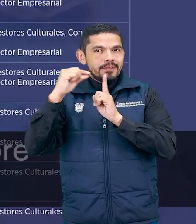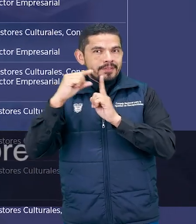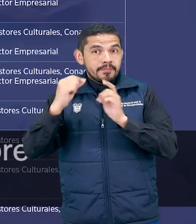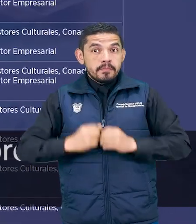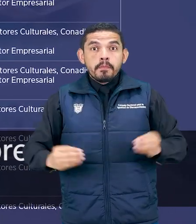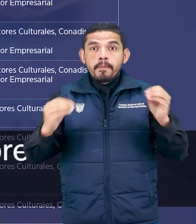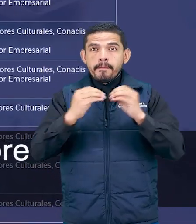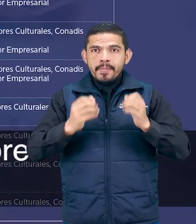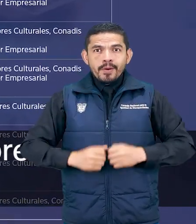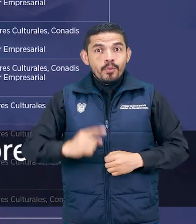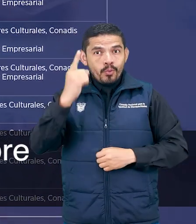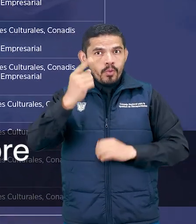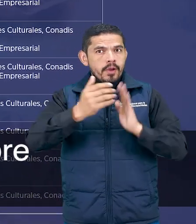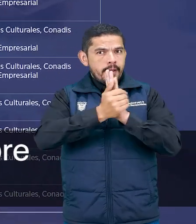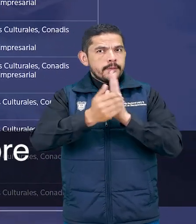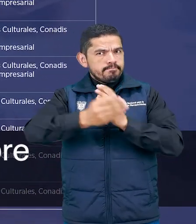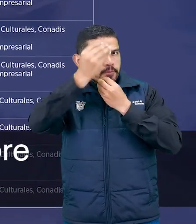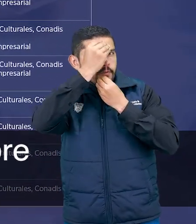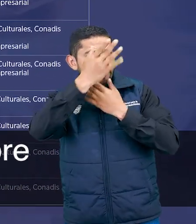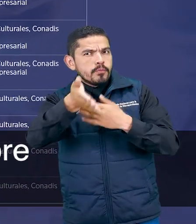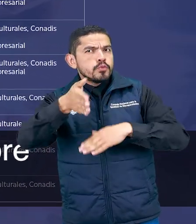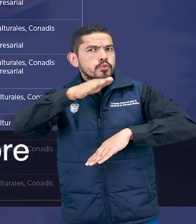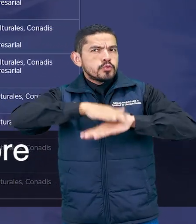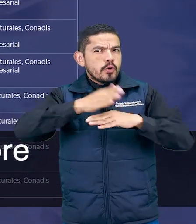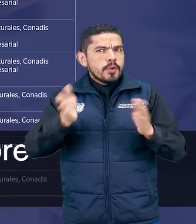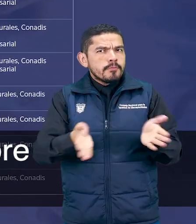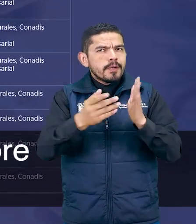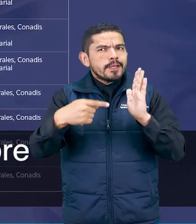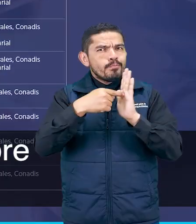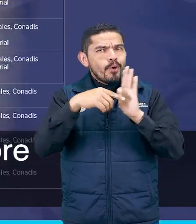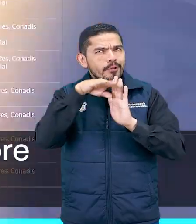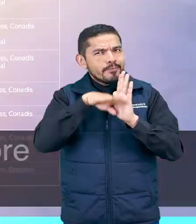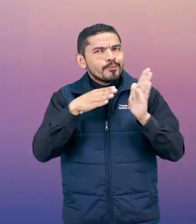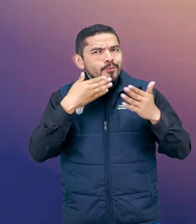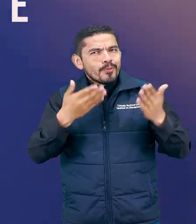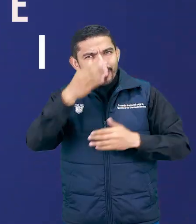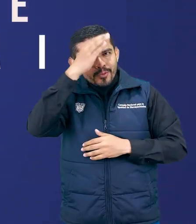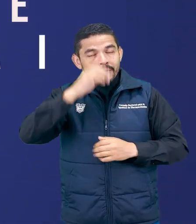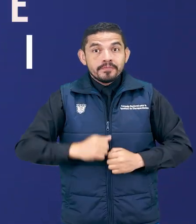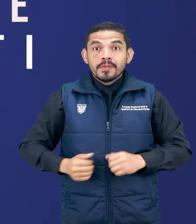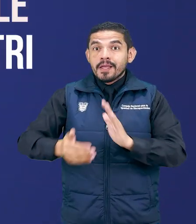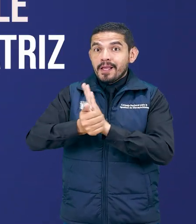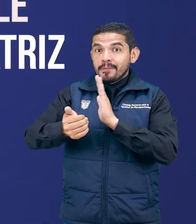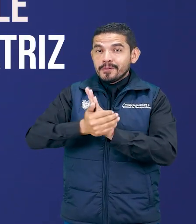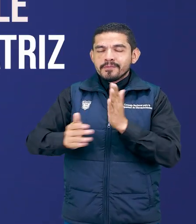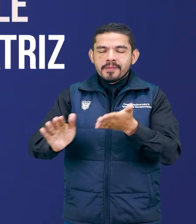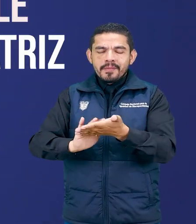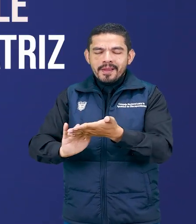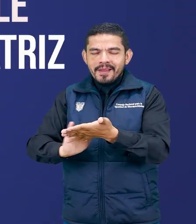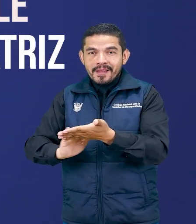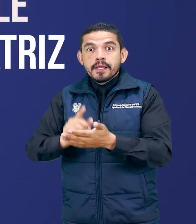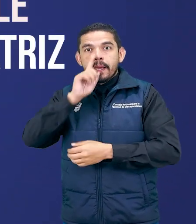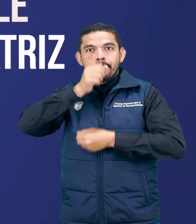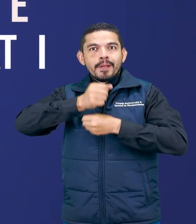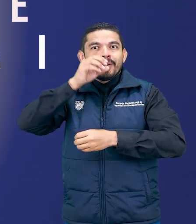Internas, se realizará una jornada informativa sobre incentivos culturales a nivel nacional. Capacitación Sistema Braille